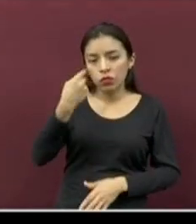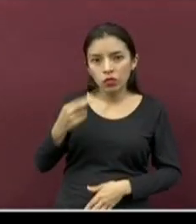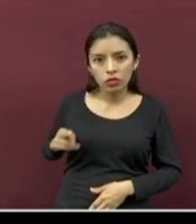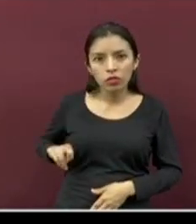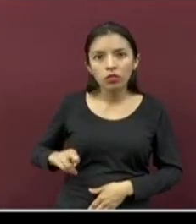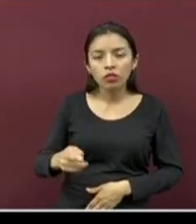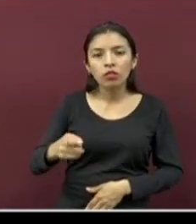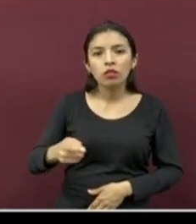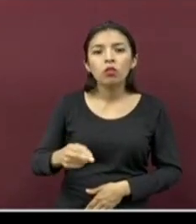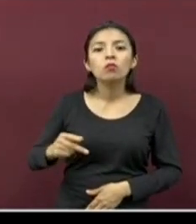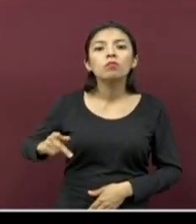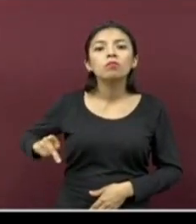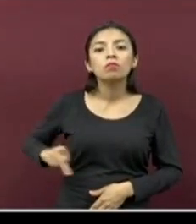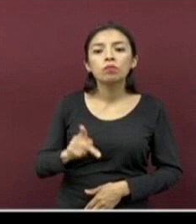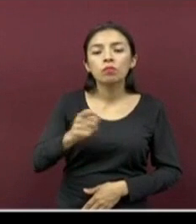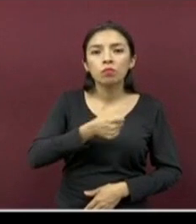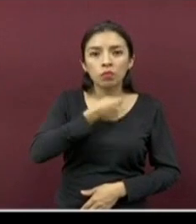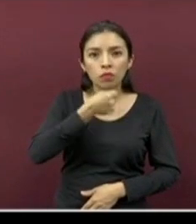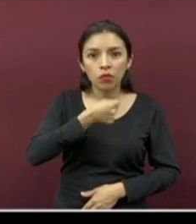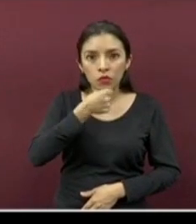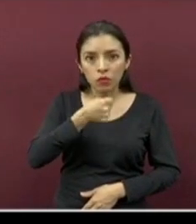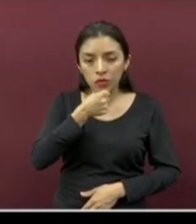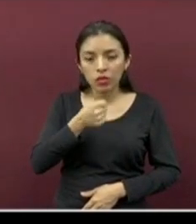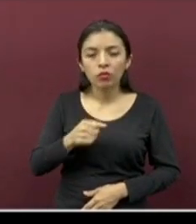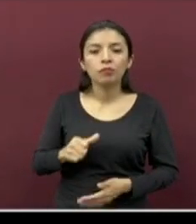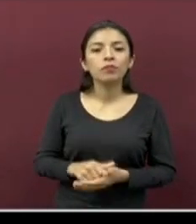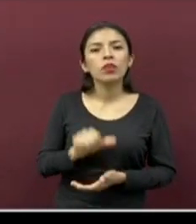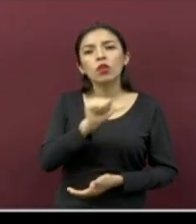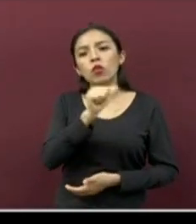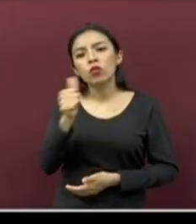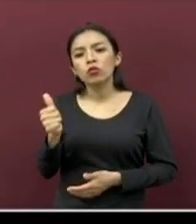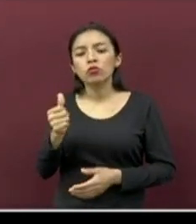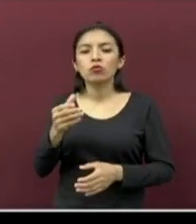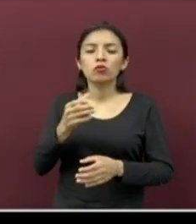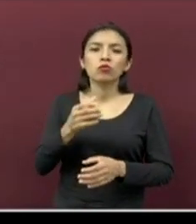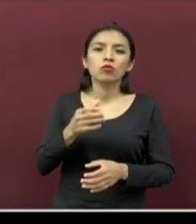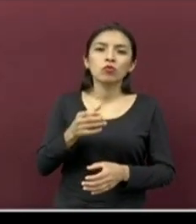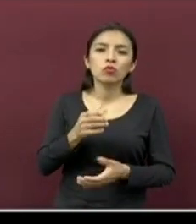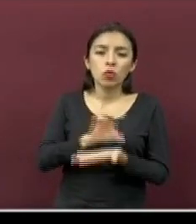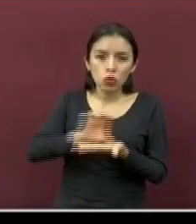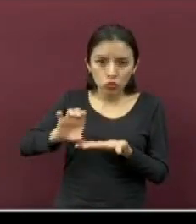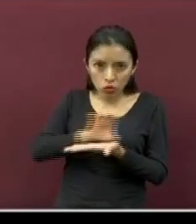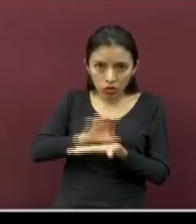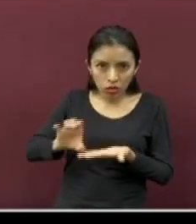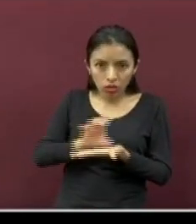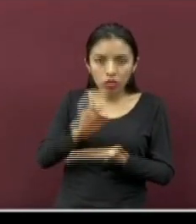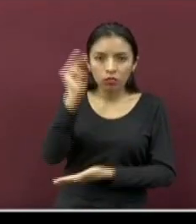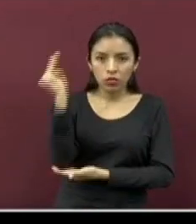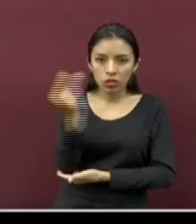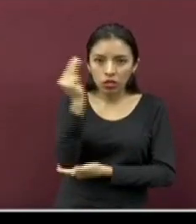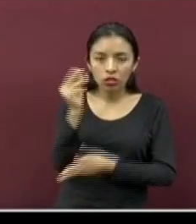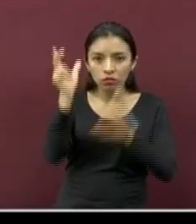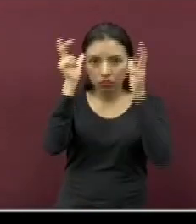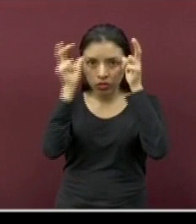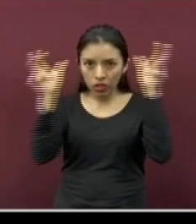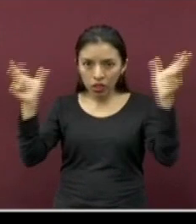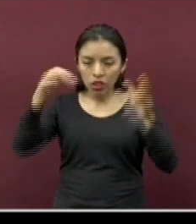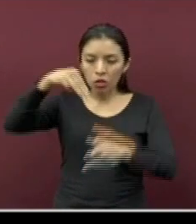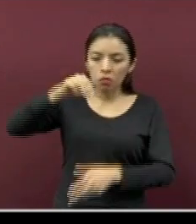Río y Pueblo Viejo. También otros como Cozoleacaque, Minatitlán, Mizantla,